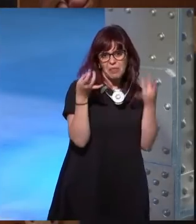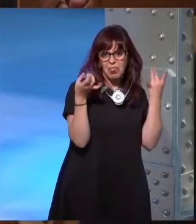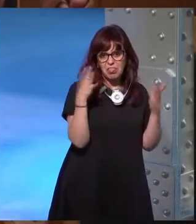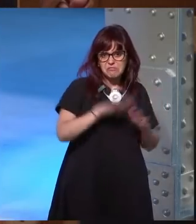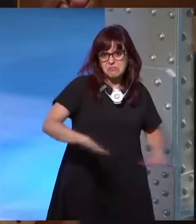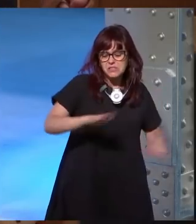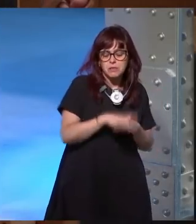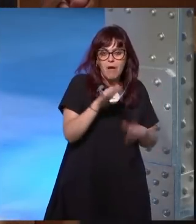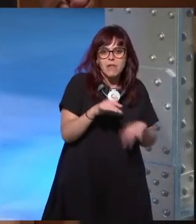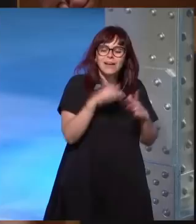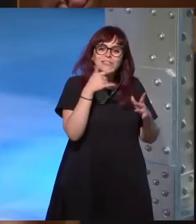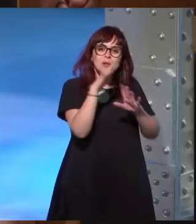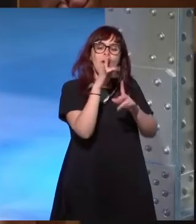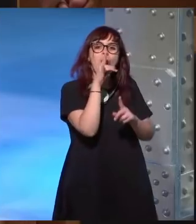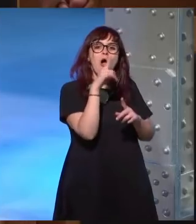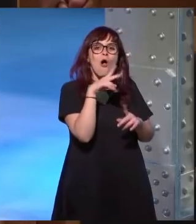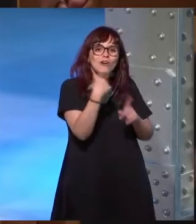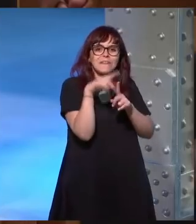que no quieren que toquen sus cosas